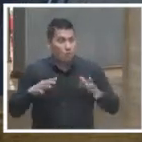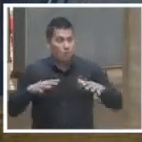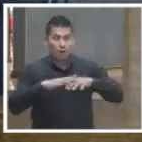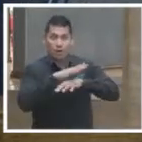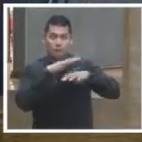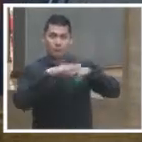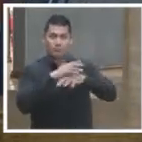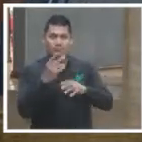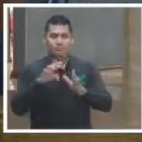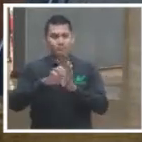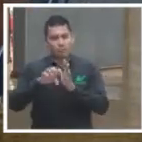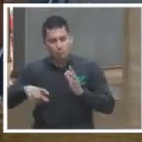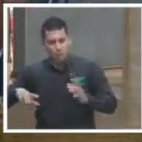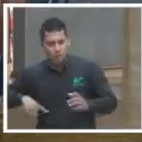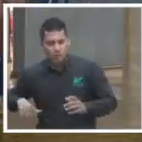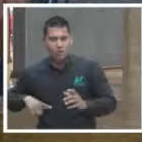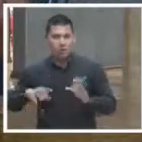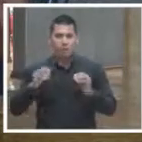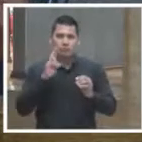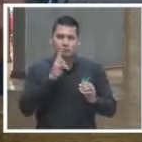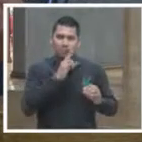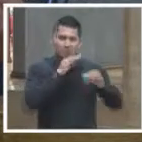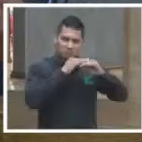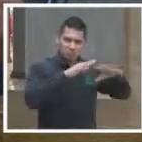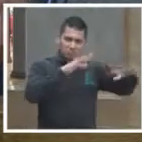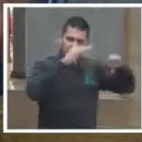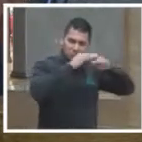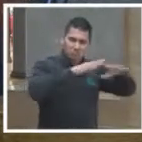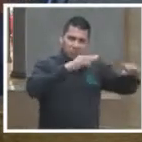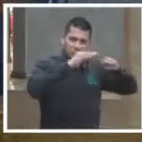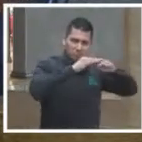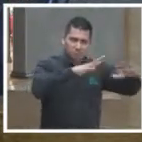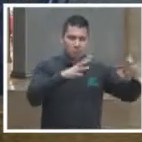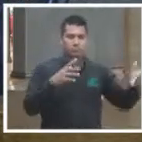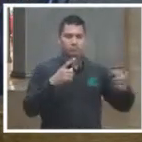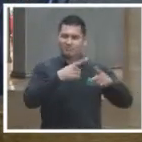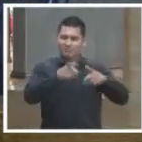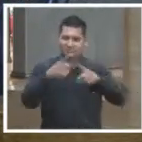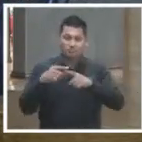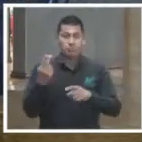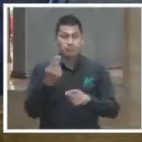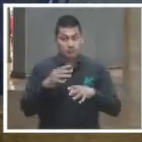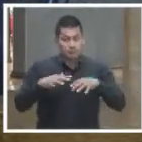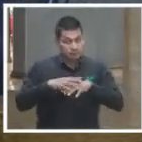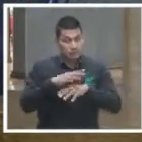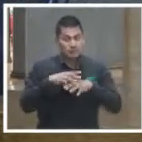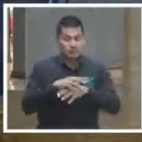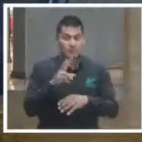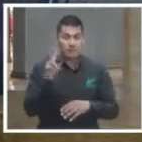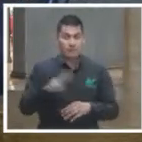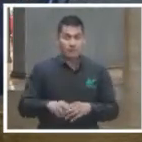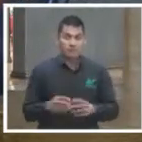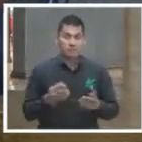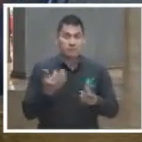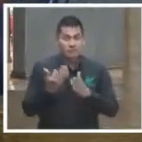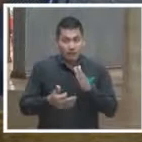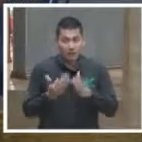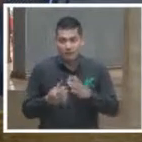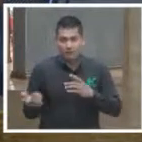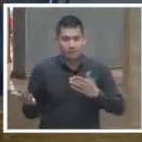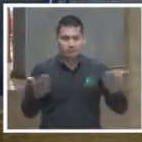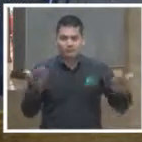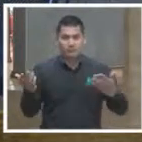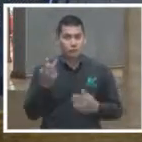los gobiernos, como a los medios masivos de la comunicación, creo que todavía no ha sido resuelto adecuadamente por ninguno de los dos.